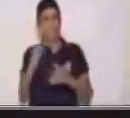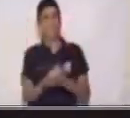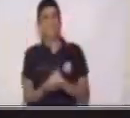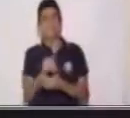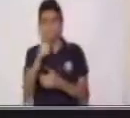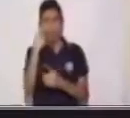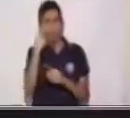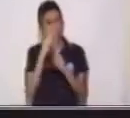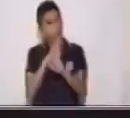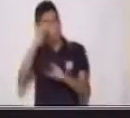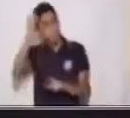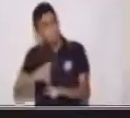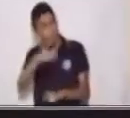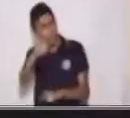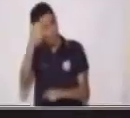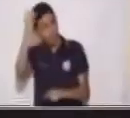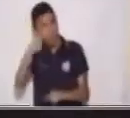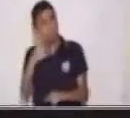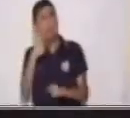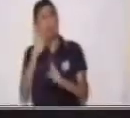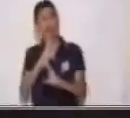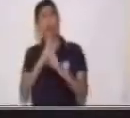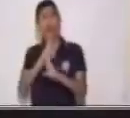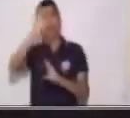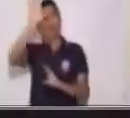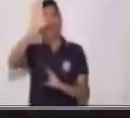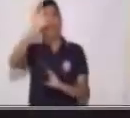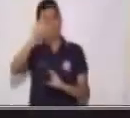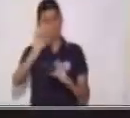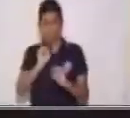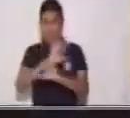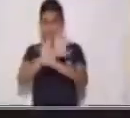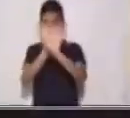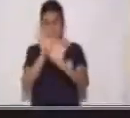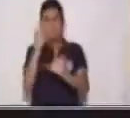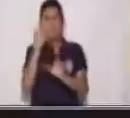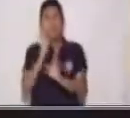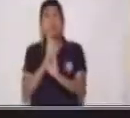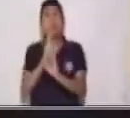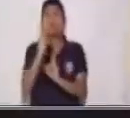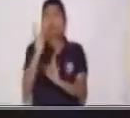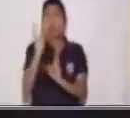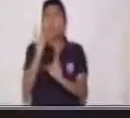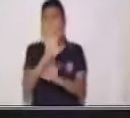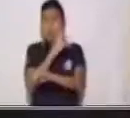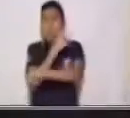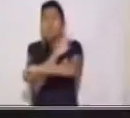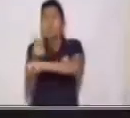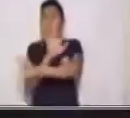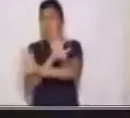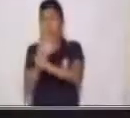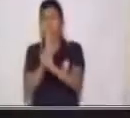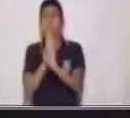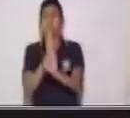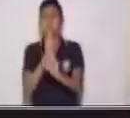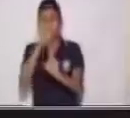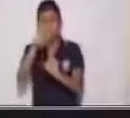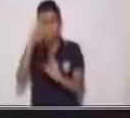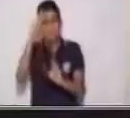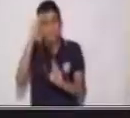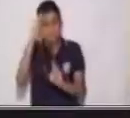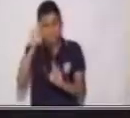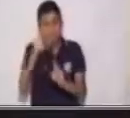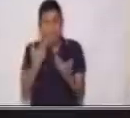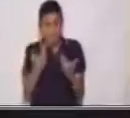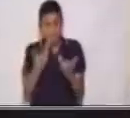¿Lo están haciendo? Súper. Ya llevamos dos lecturas. Y si se dan cuenta, ahí tenemos las letras de las que hicimos su